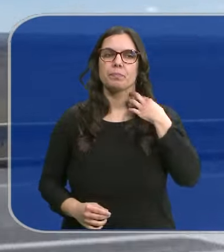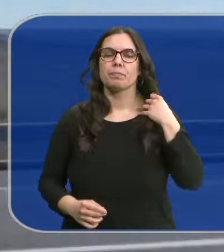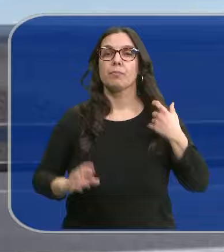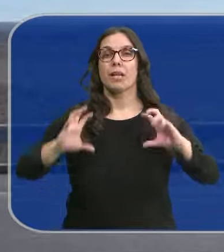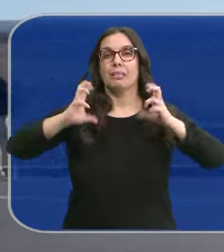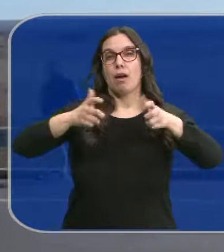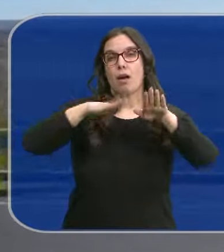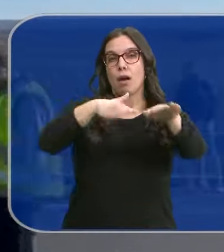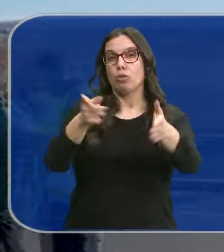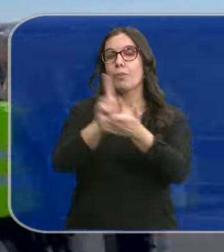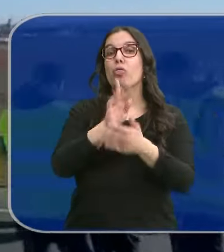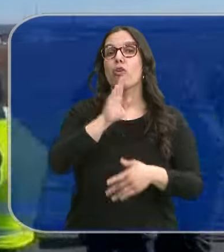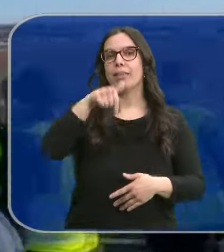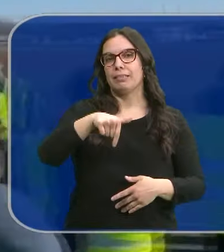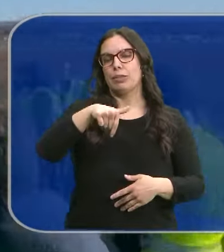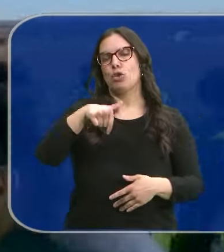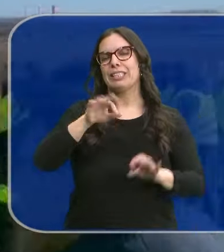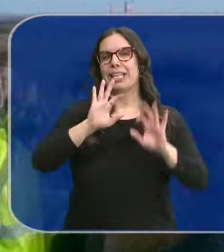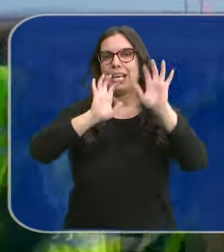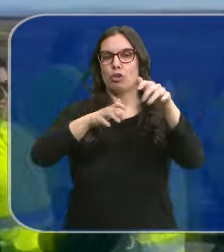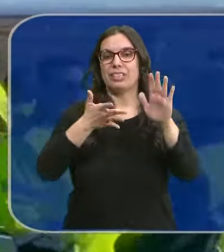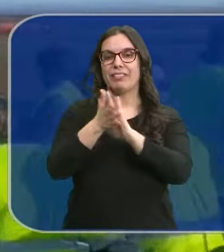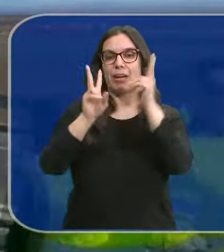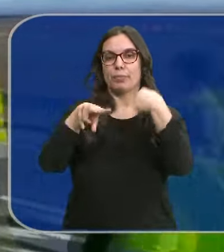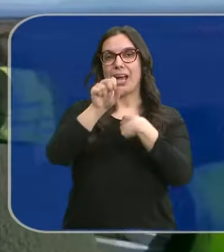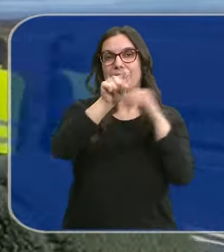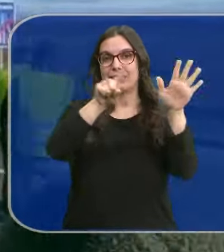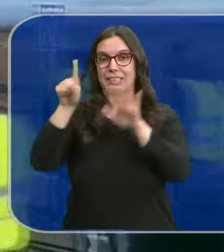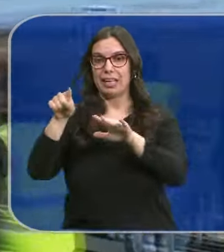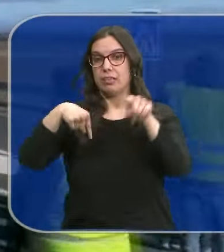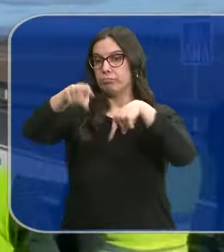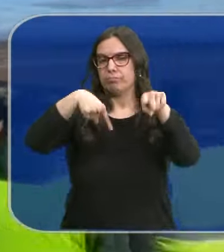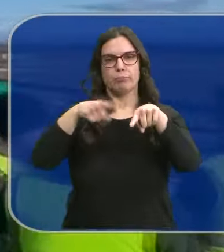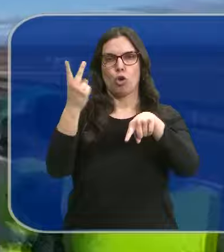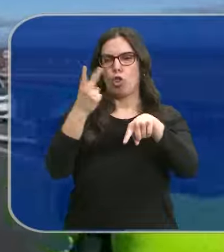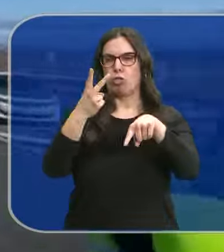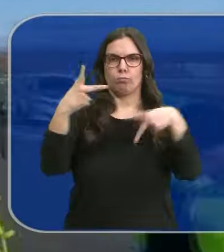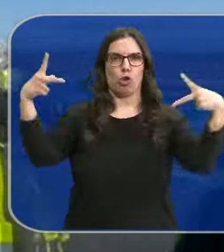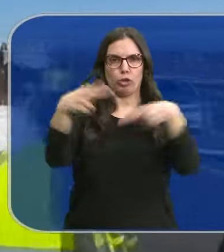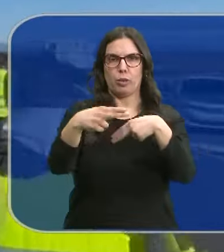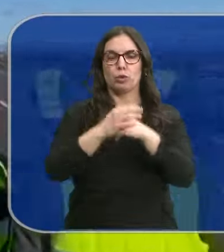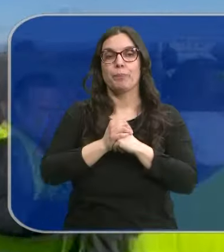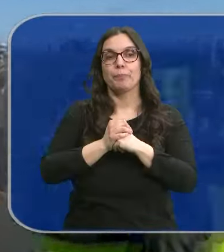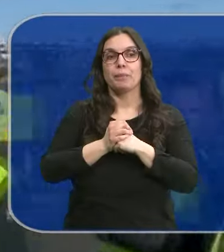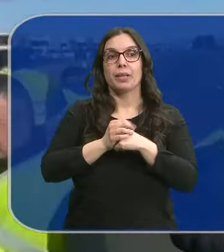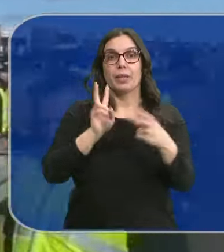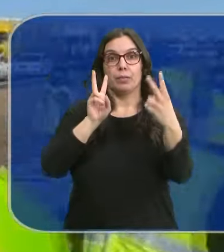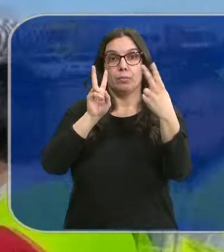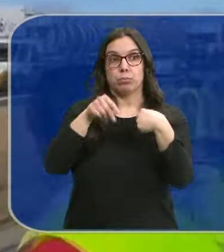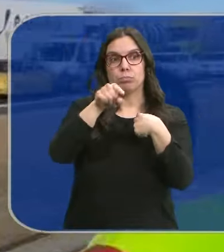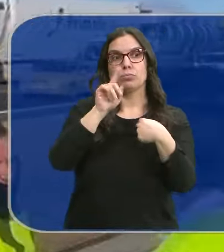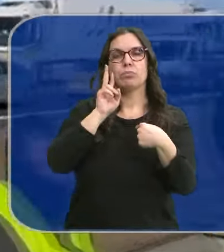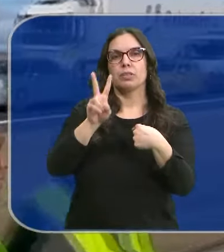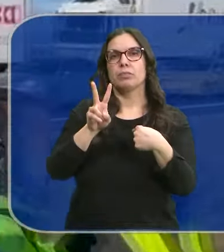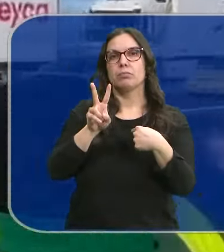Nueva tractorada, en este caso el León, que ha supuesto el corte de la A66 en ambos sentidos de la circulación. La carretera ha estado en